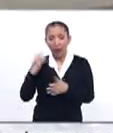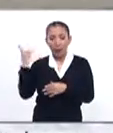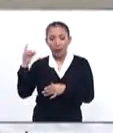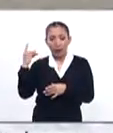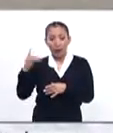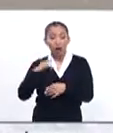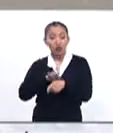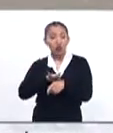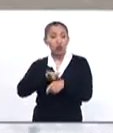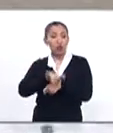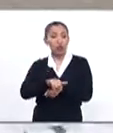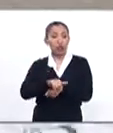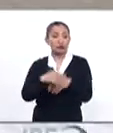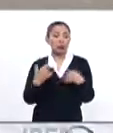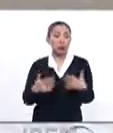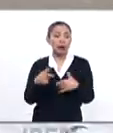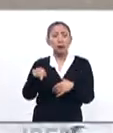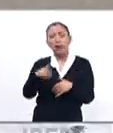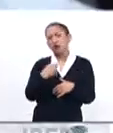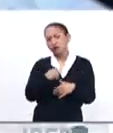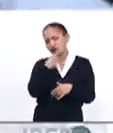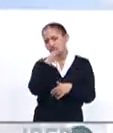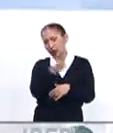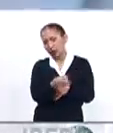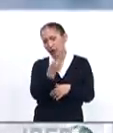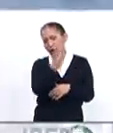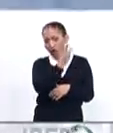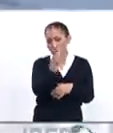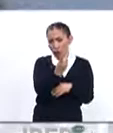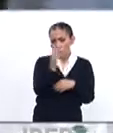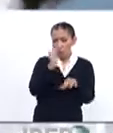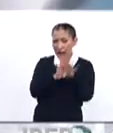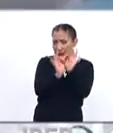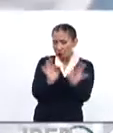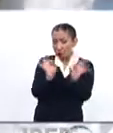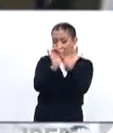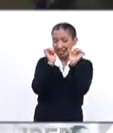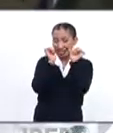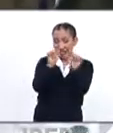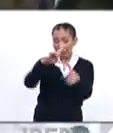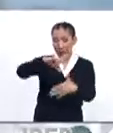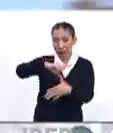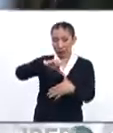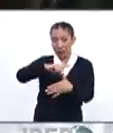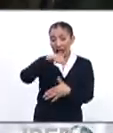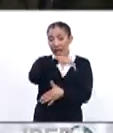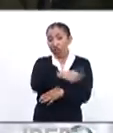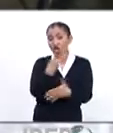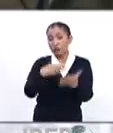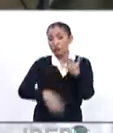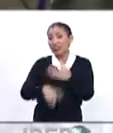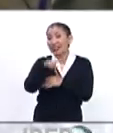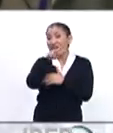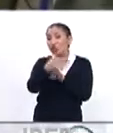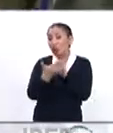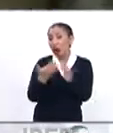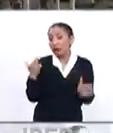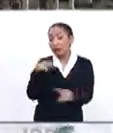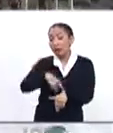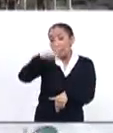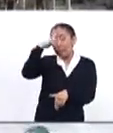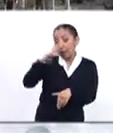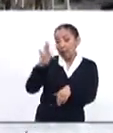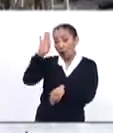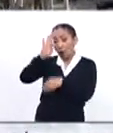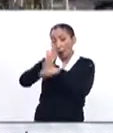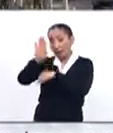Bolivia y Uruguay. Pero yo te diría que las dos citas de mayor importancia en América Latina fueron las del 2018, porque México